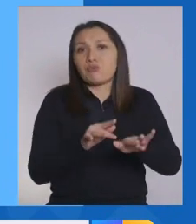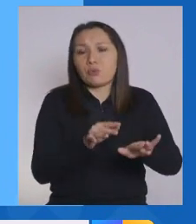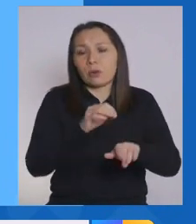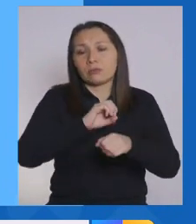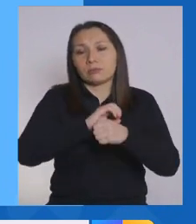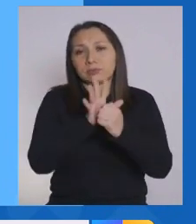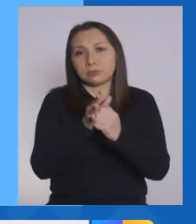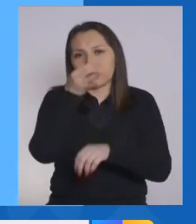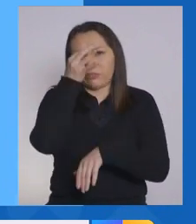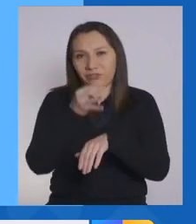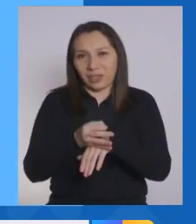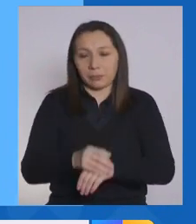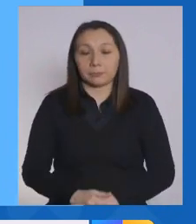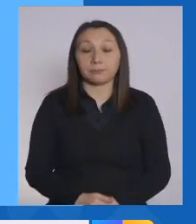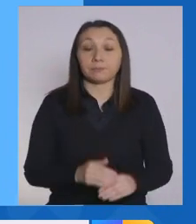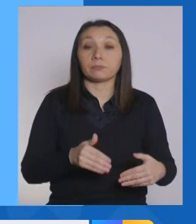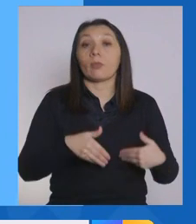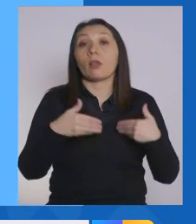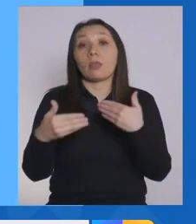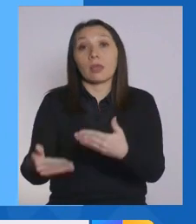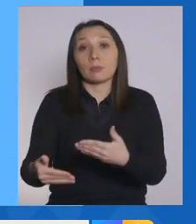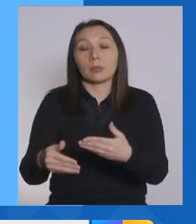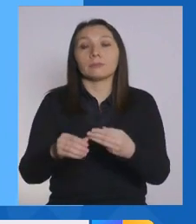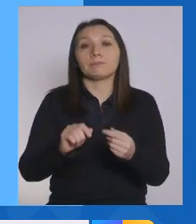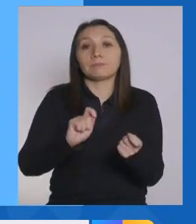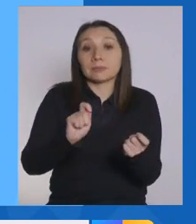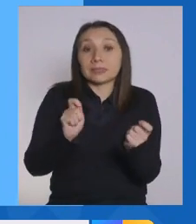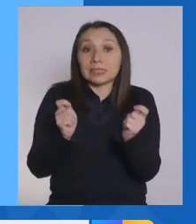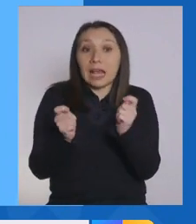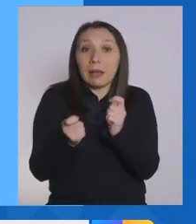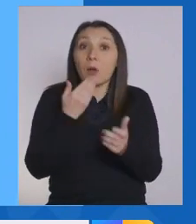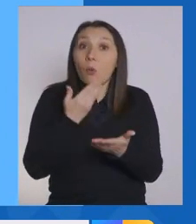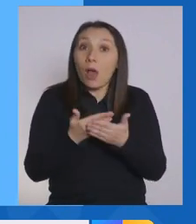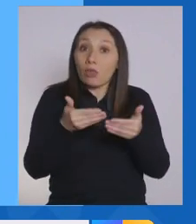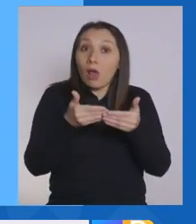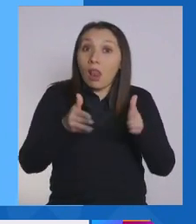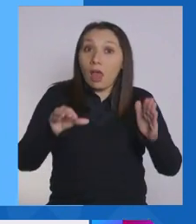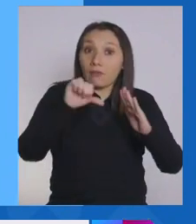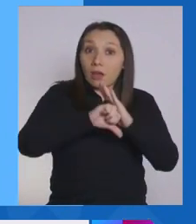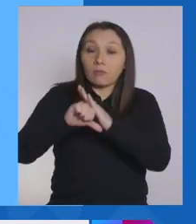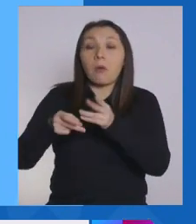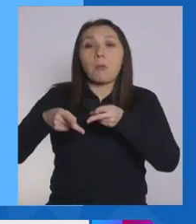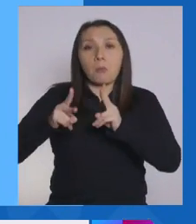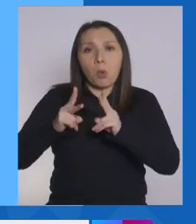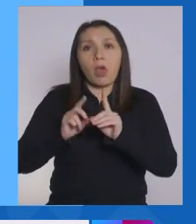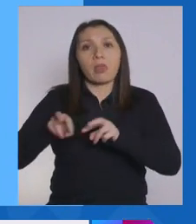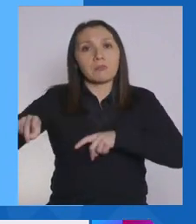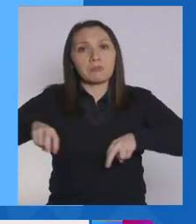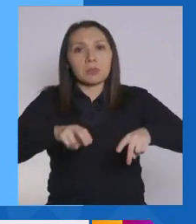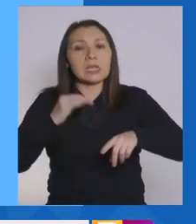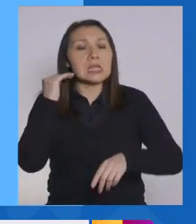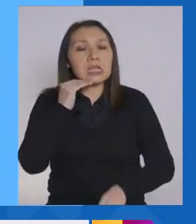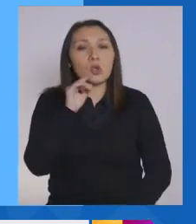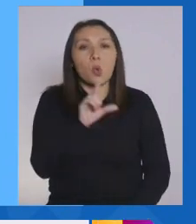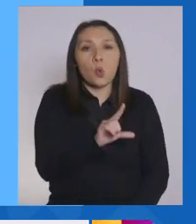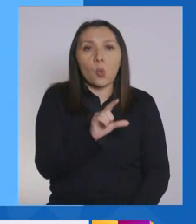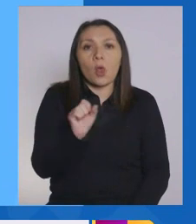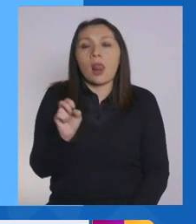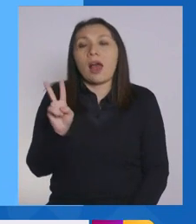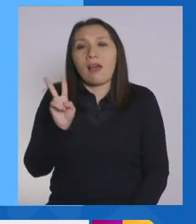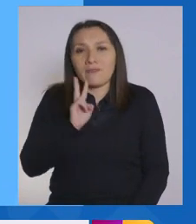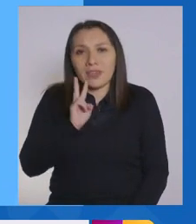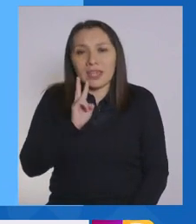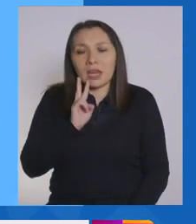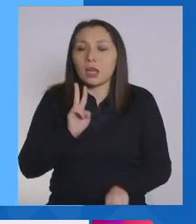tipo de contagio. Posteriormente, en la etapa de transición se permite la movilidad de los niños de lunes a viernes, haciendo